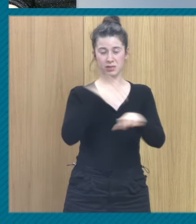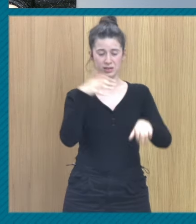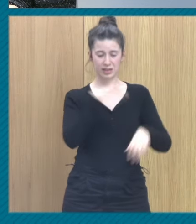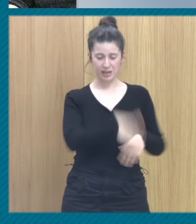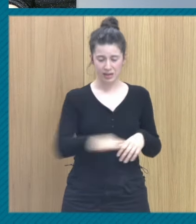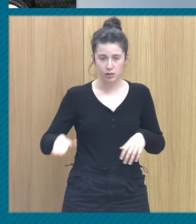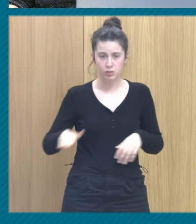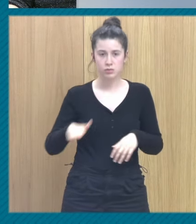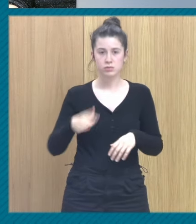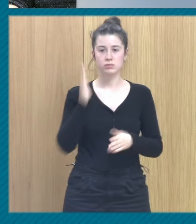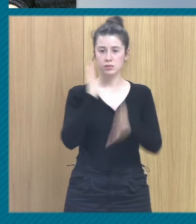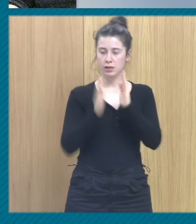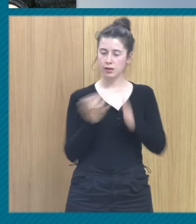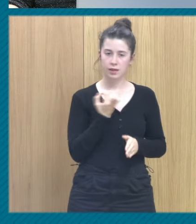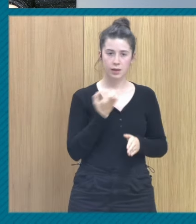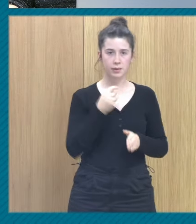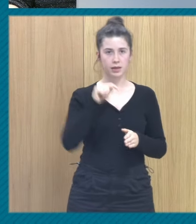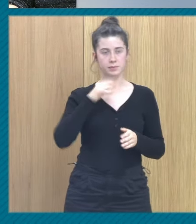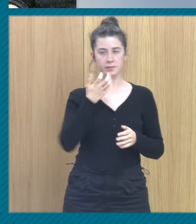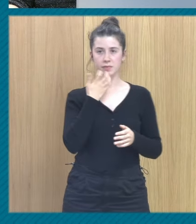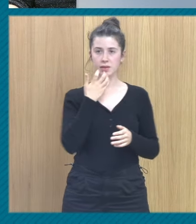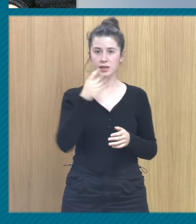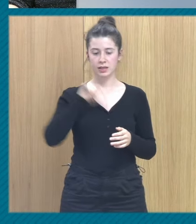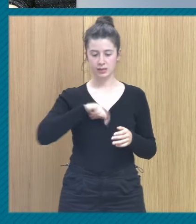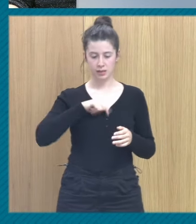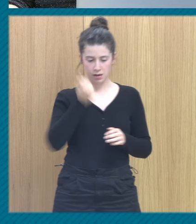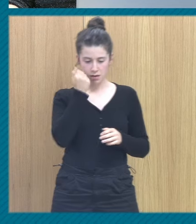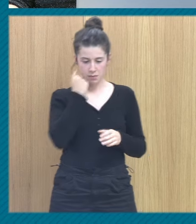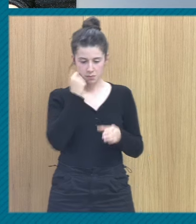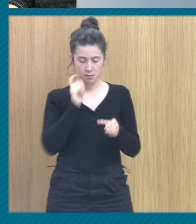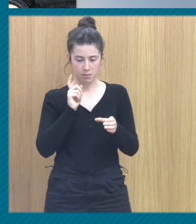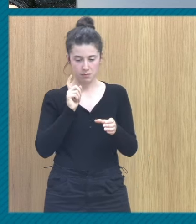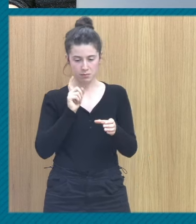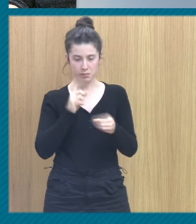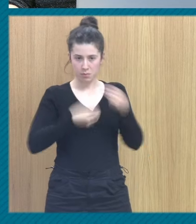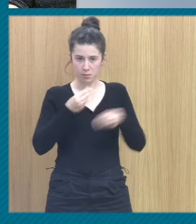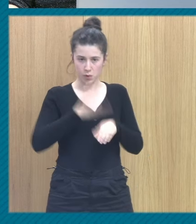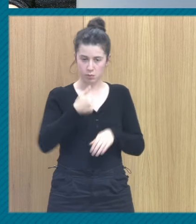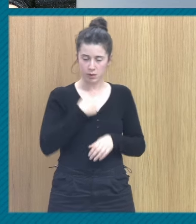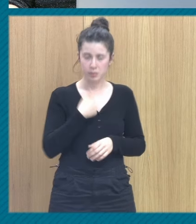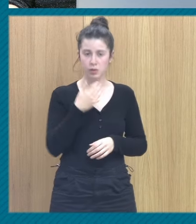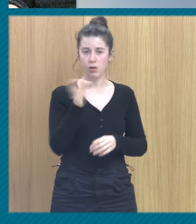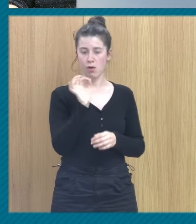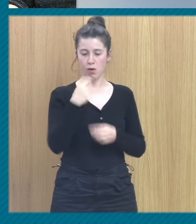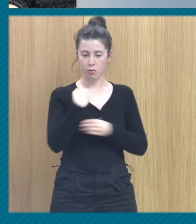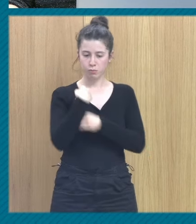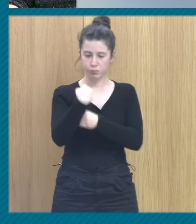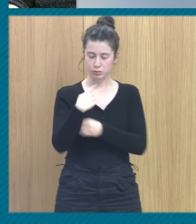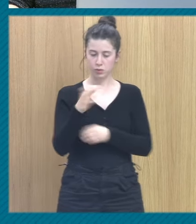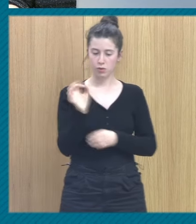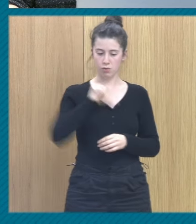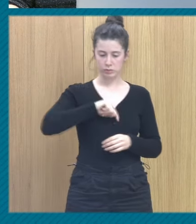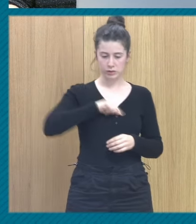hay que trabajar si los niños se sienten parte del abuso si sienten que han sido forzados si sienten que les ha gustado si